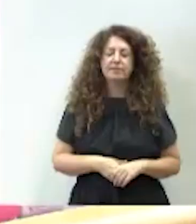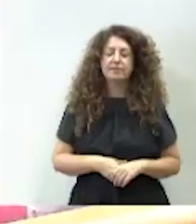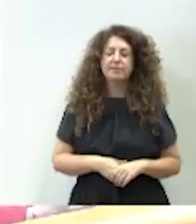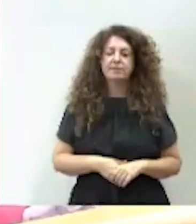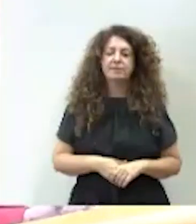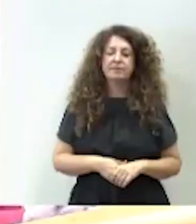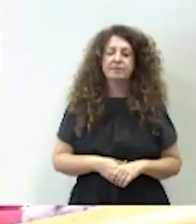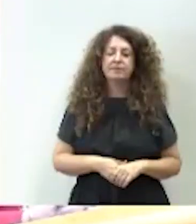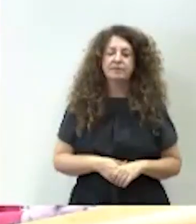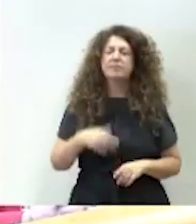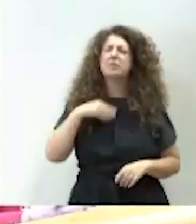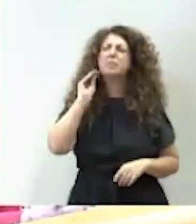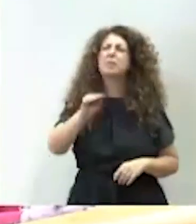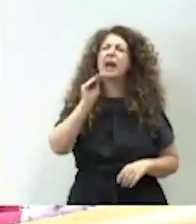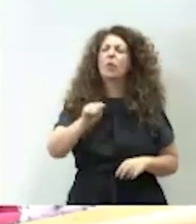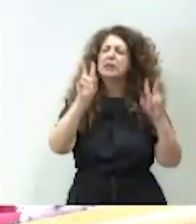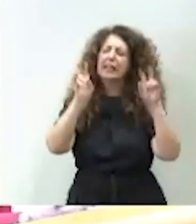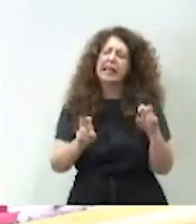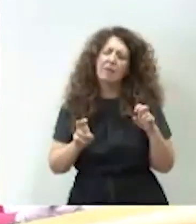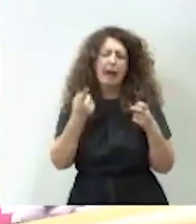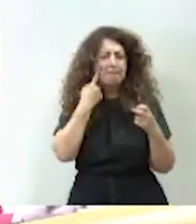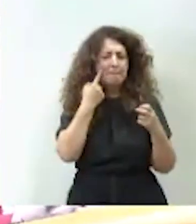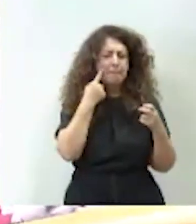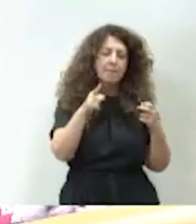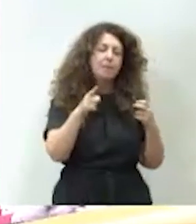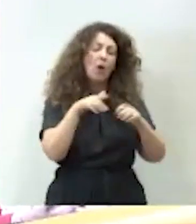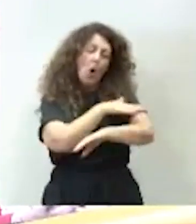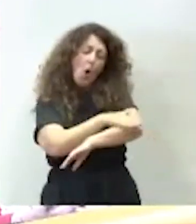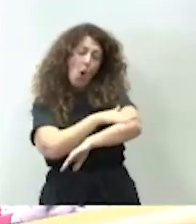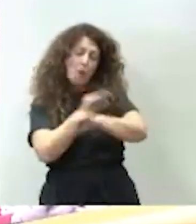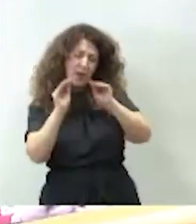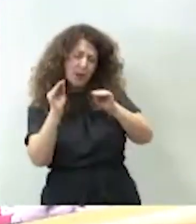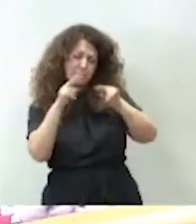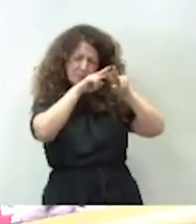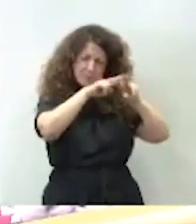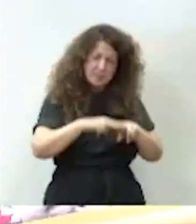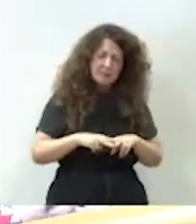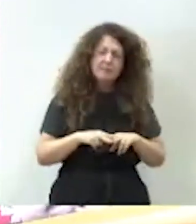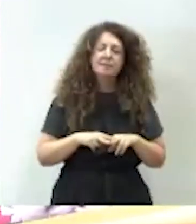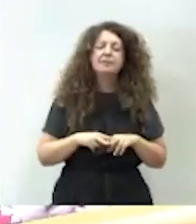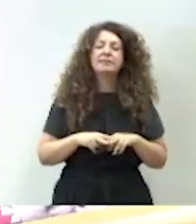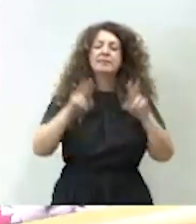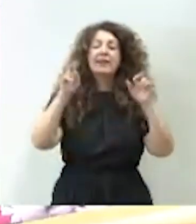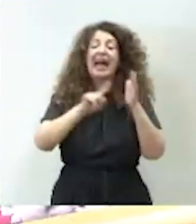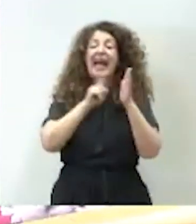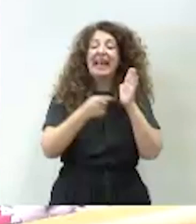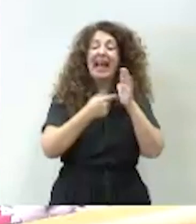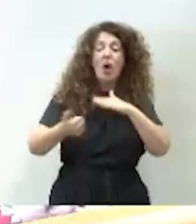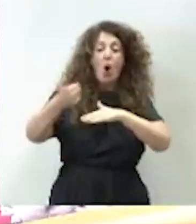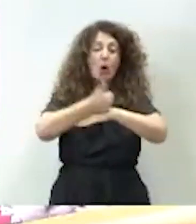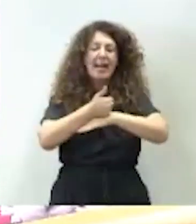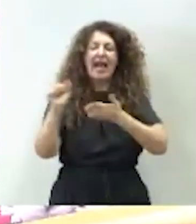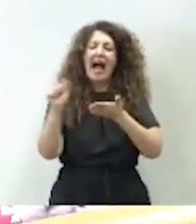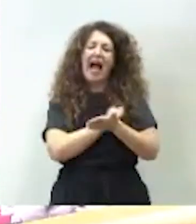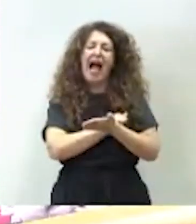Mi pregunta va sobre la valoración que hace usted y su gobierno sobre la aplicación no uniforme de la ley orgánica de amnistía